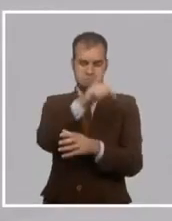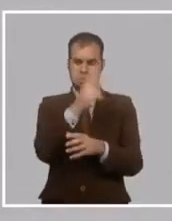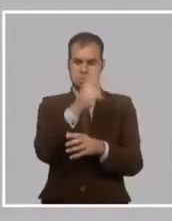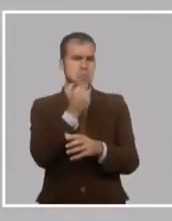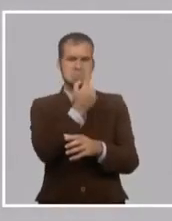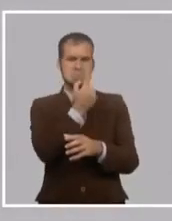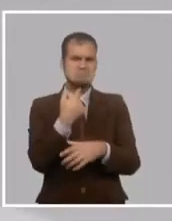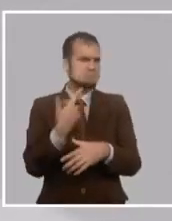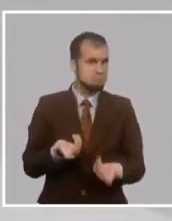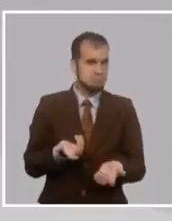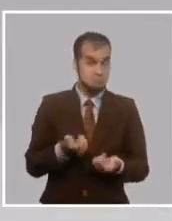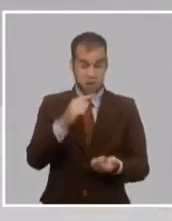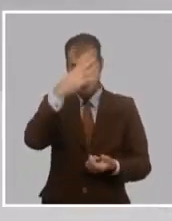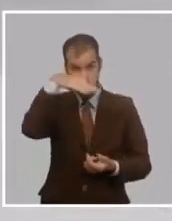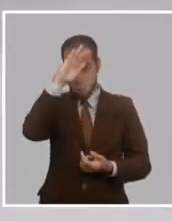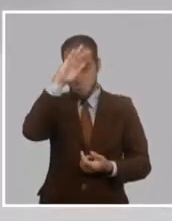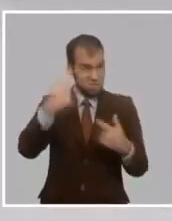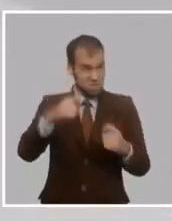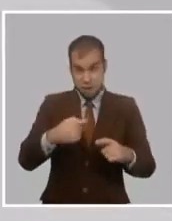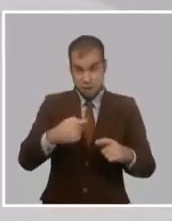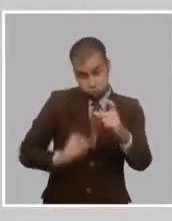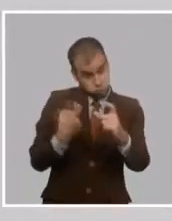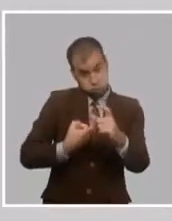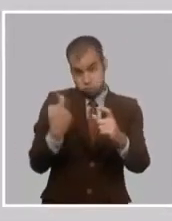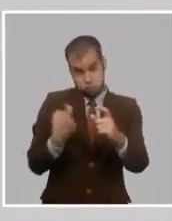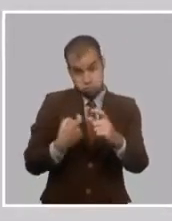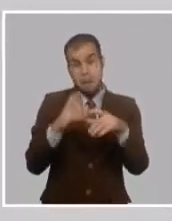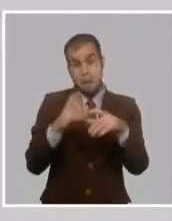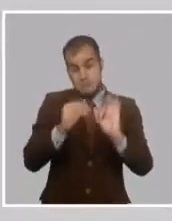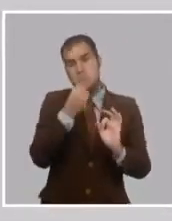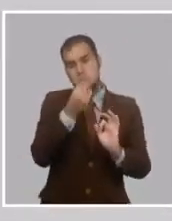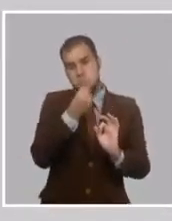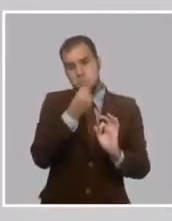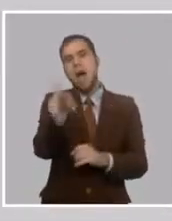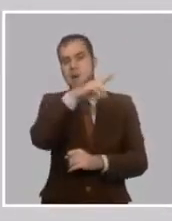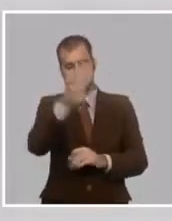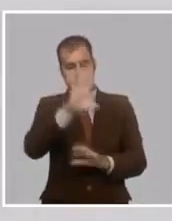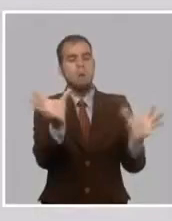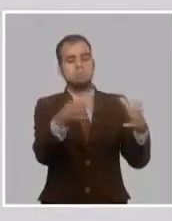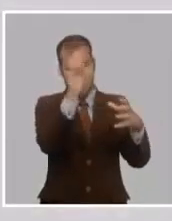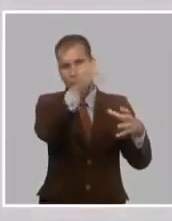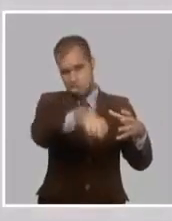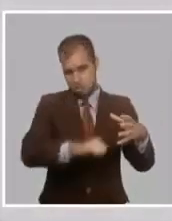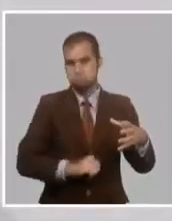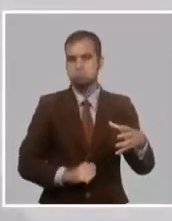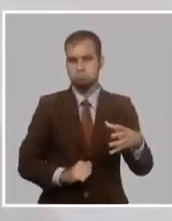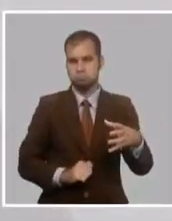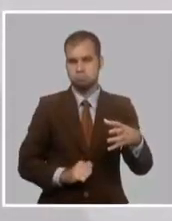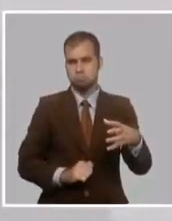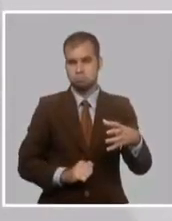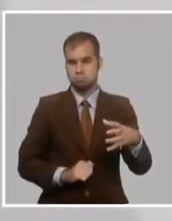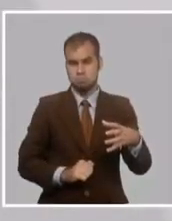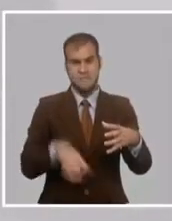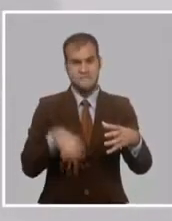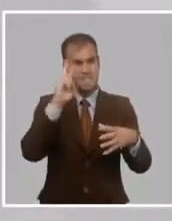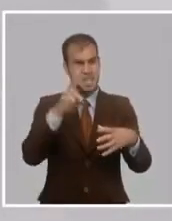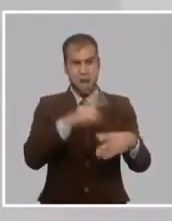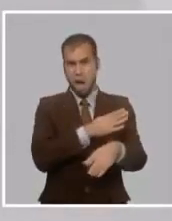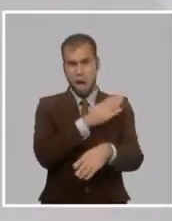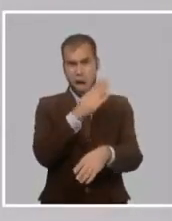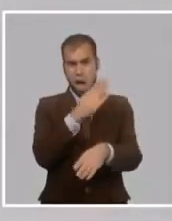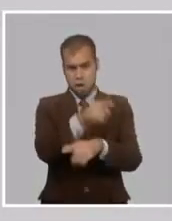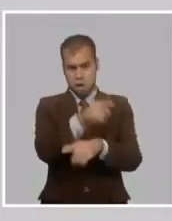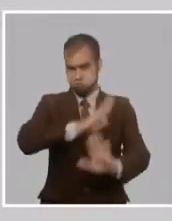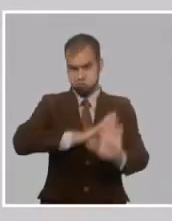la insurrección es consecuencia de una revolución. Y se va a pasar toda su vida representando la revolución.